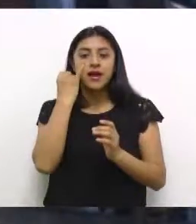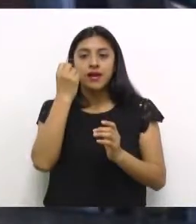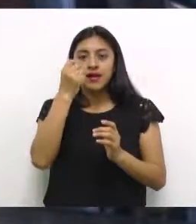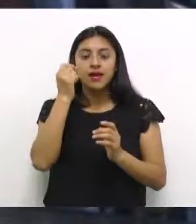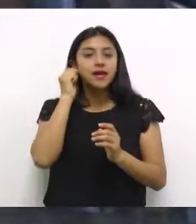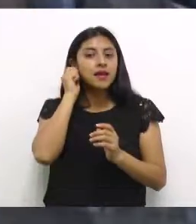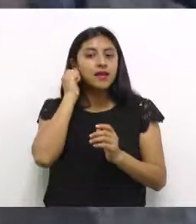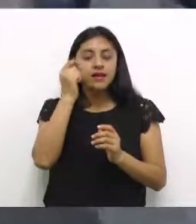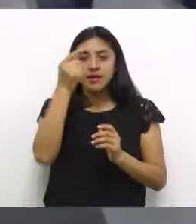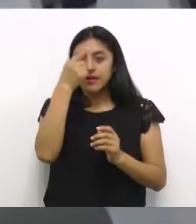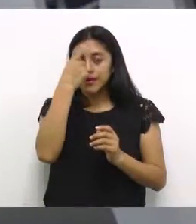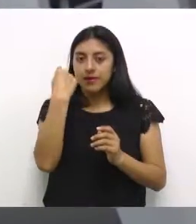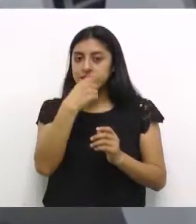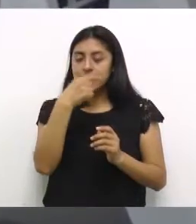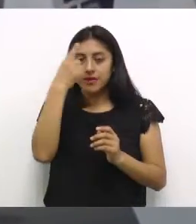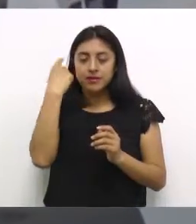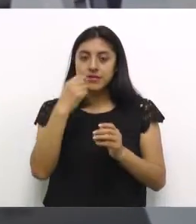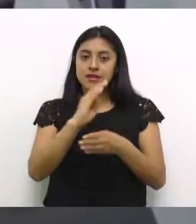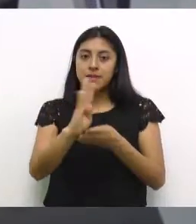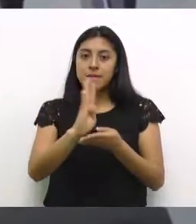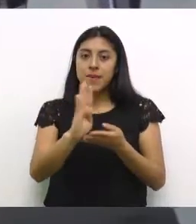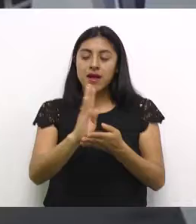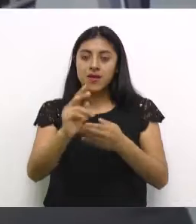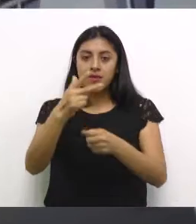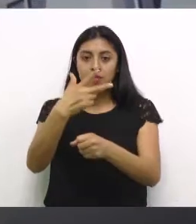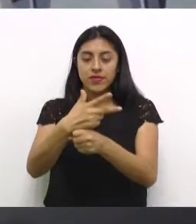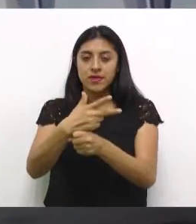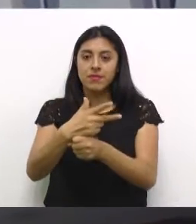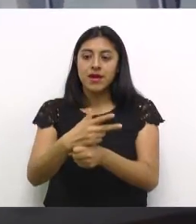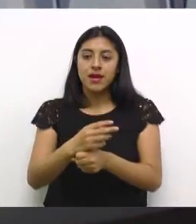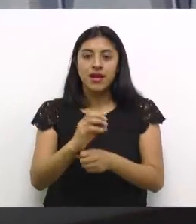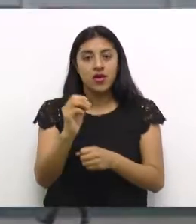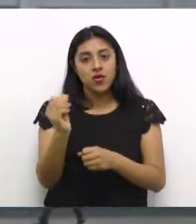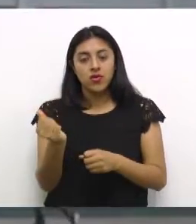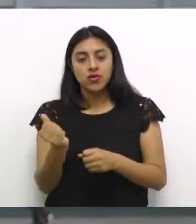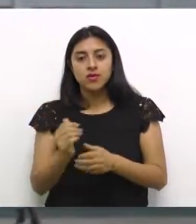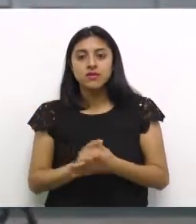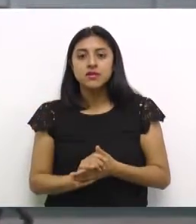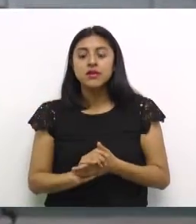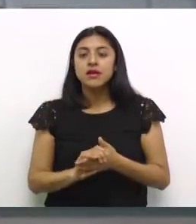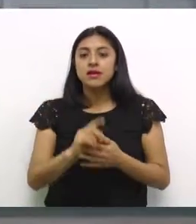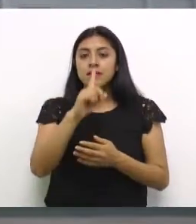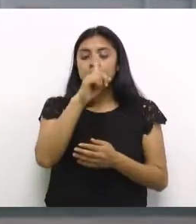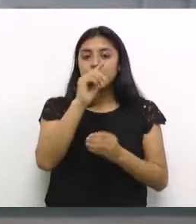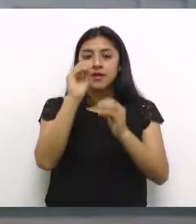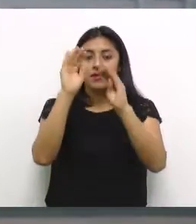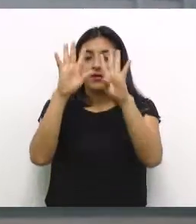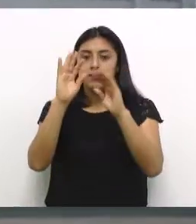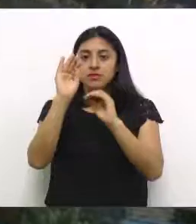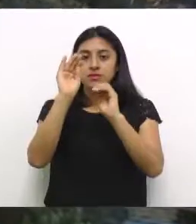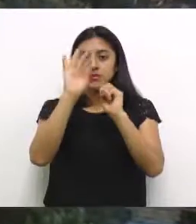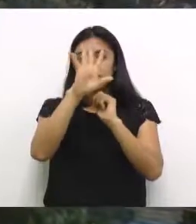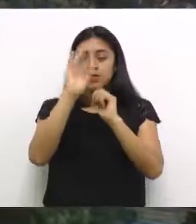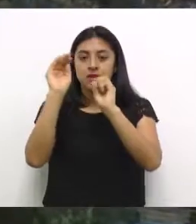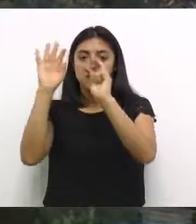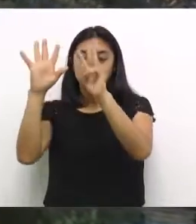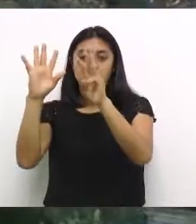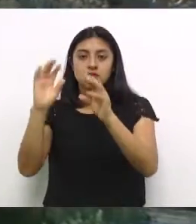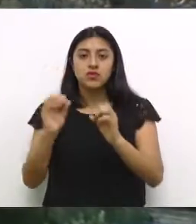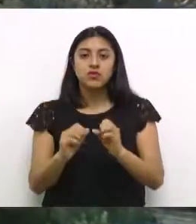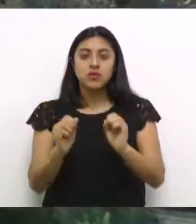la Cámara de Comercio y la Rectoría del Campus Central de la Universidad de San Carlos. Como profesional también, en